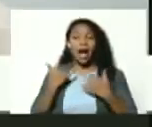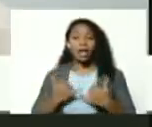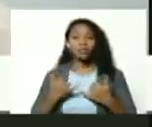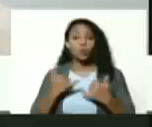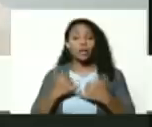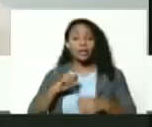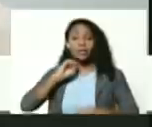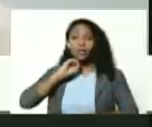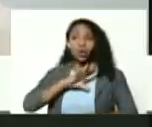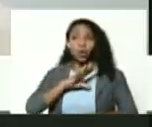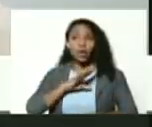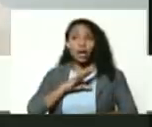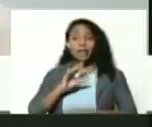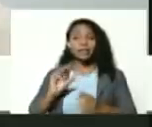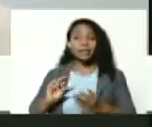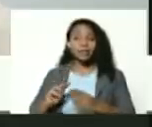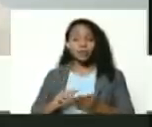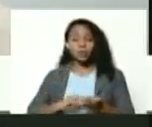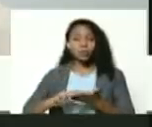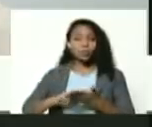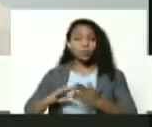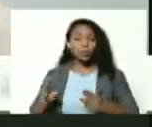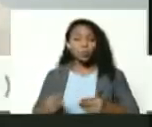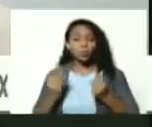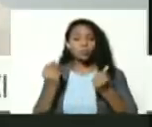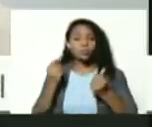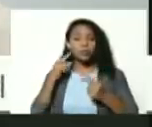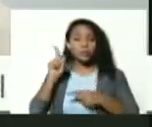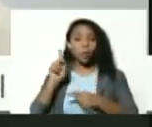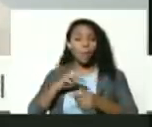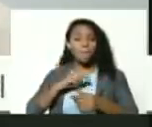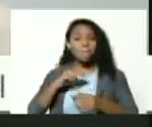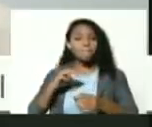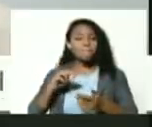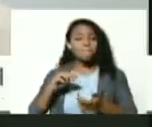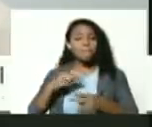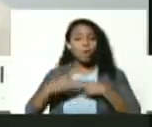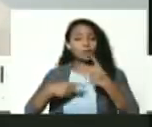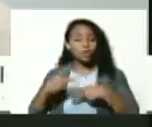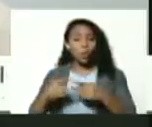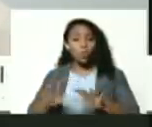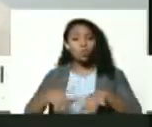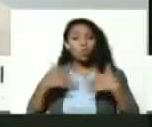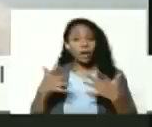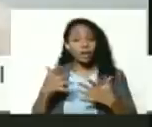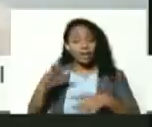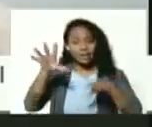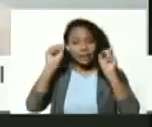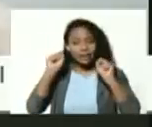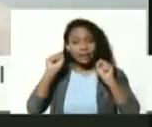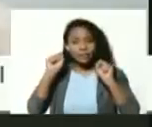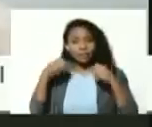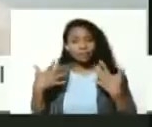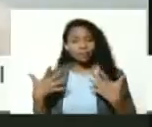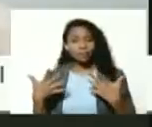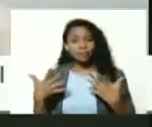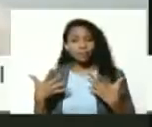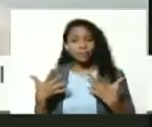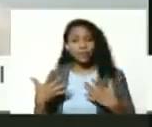de la historia recuperar estos procesos para entender cuáles siguen siendo los